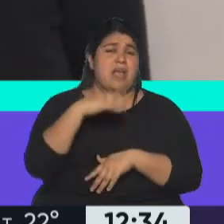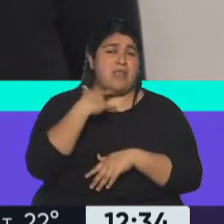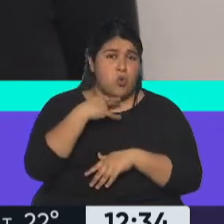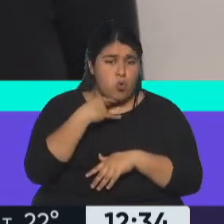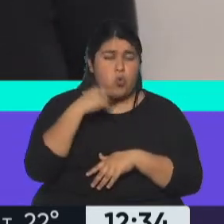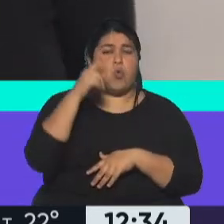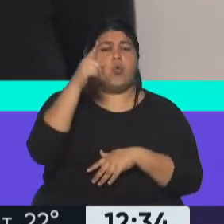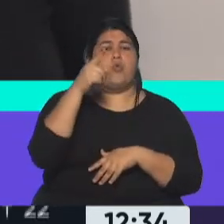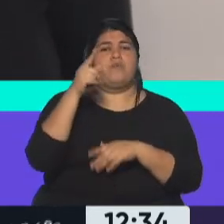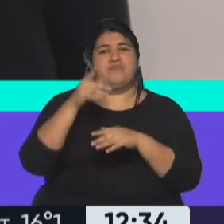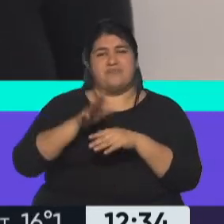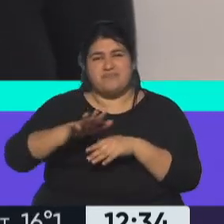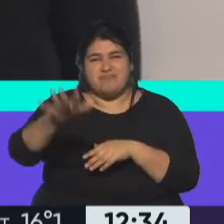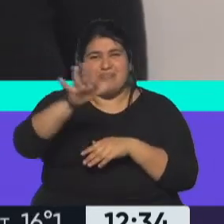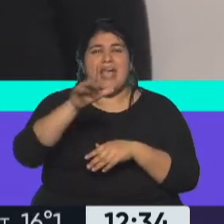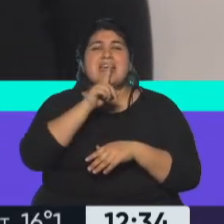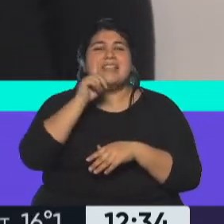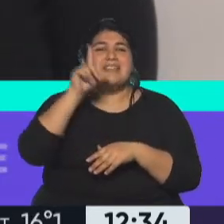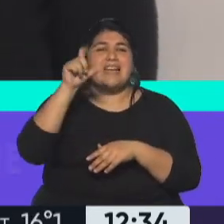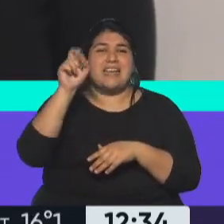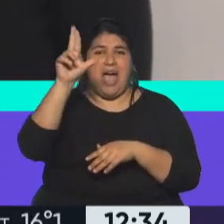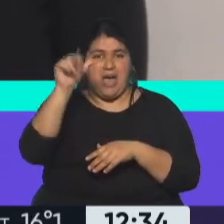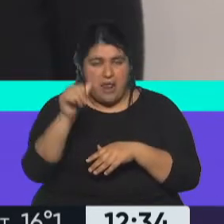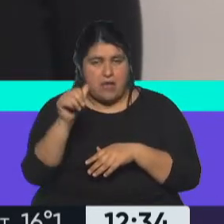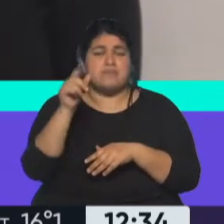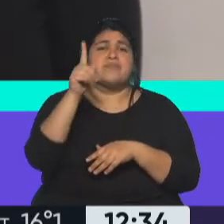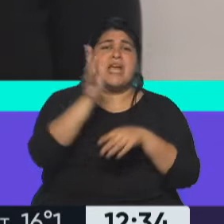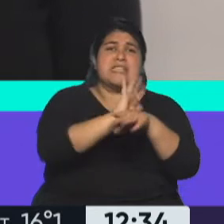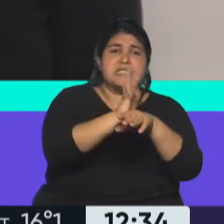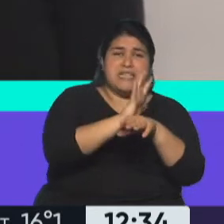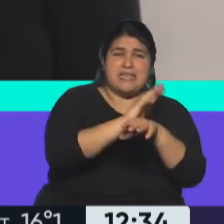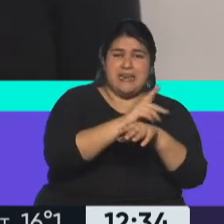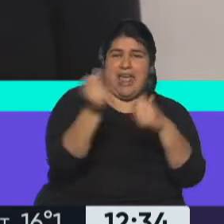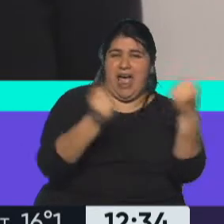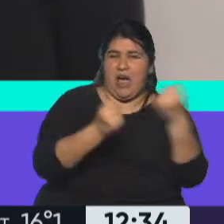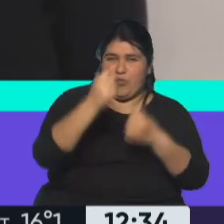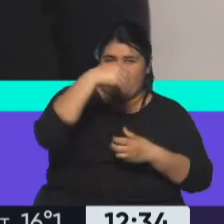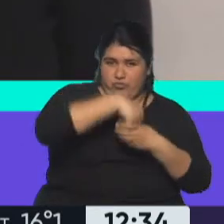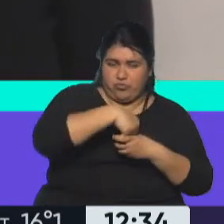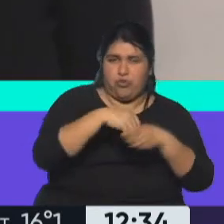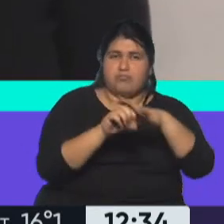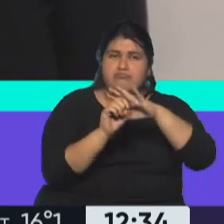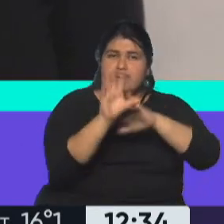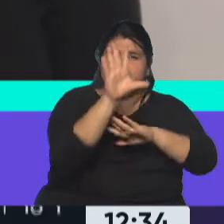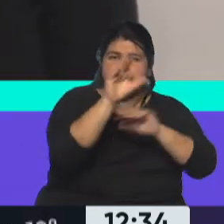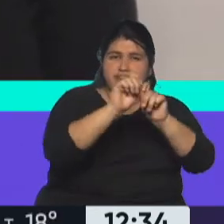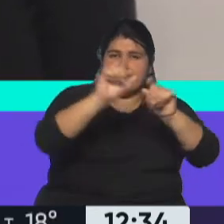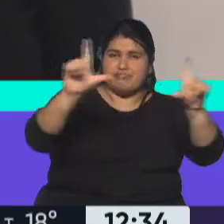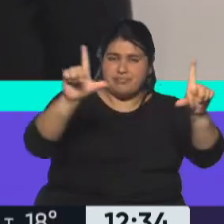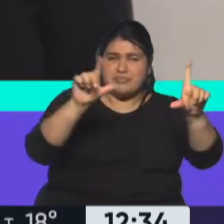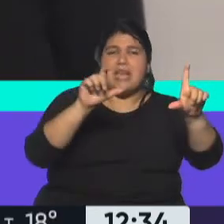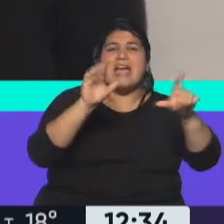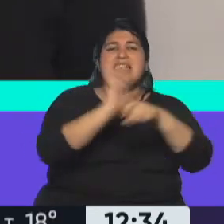Tilcara, la presencia también de cine en el autocine, con una de las proyecciones que va en el cine móvil,